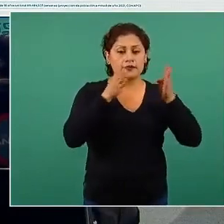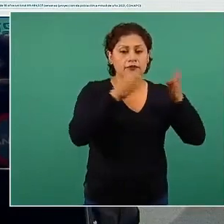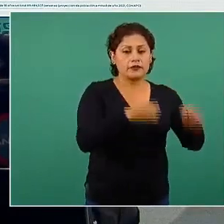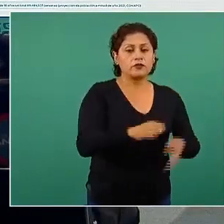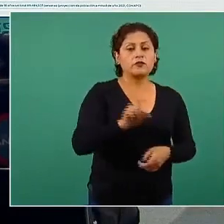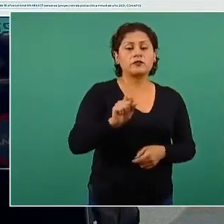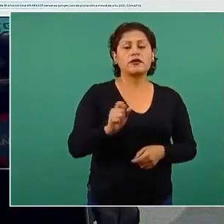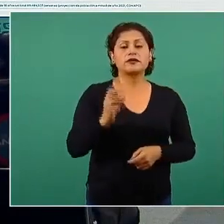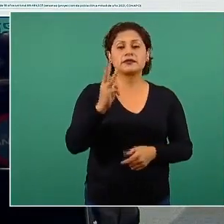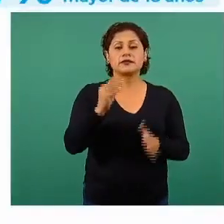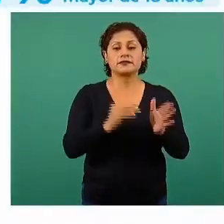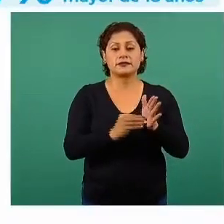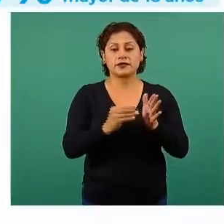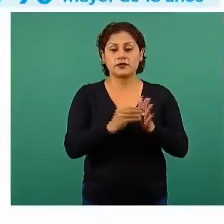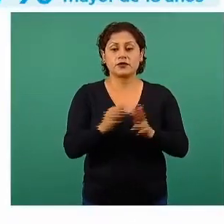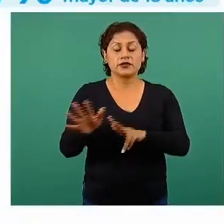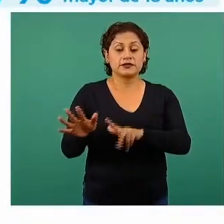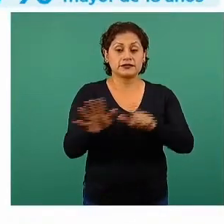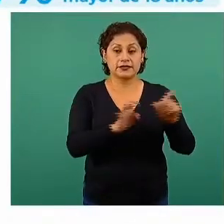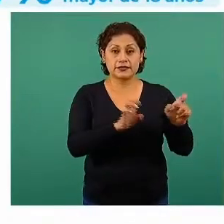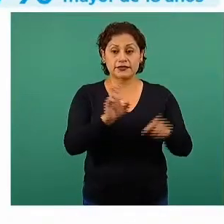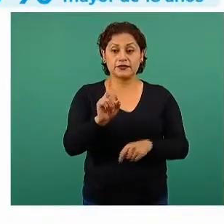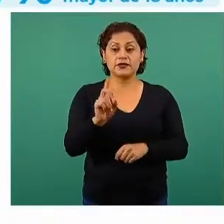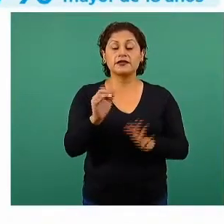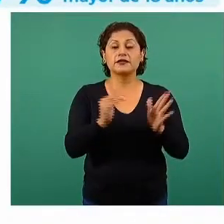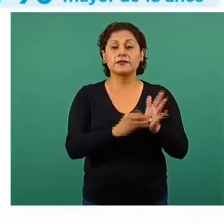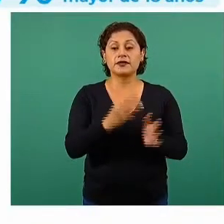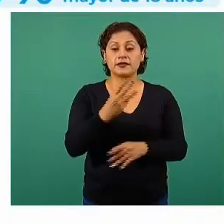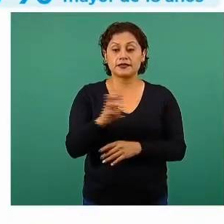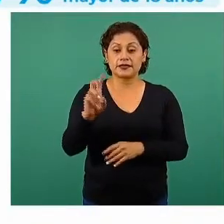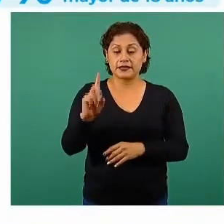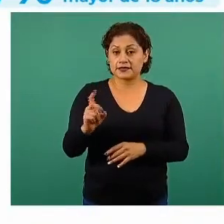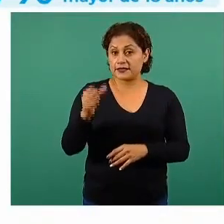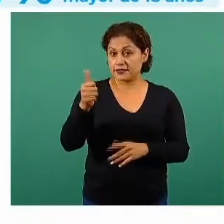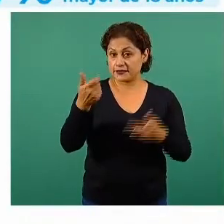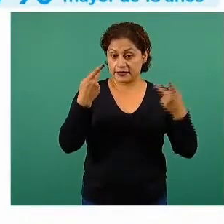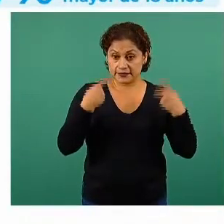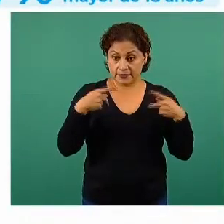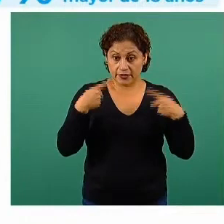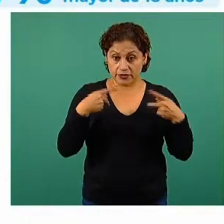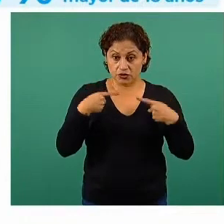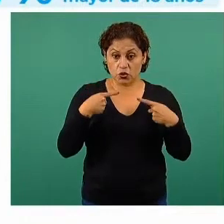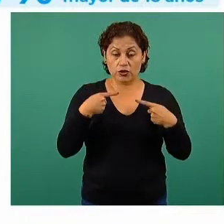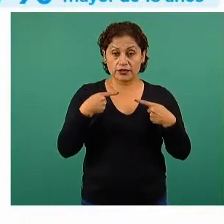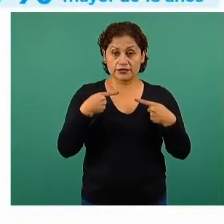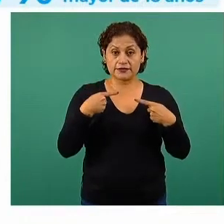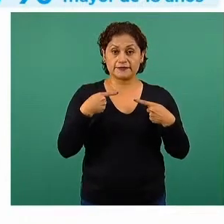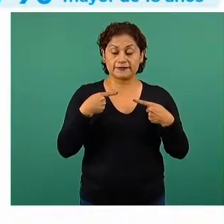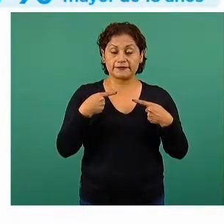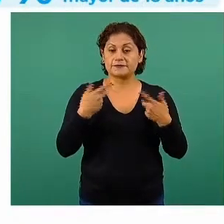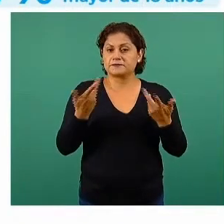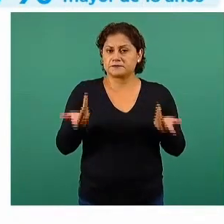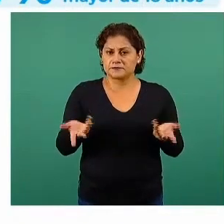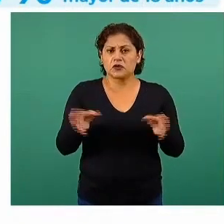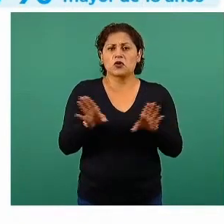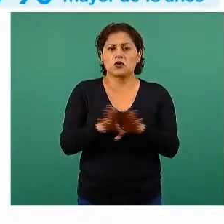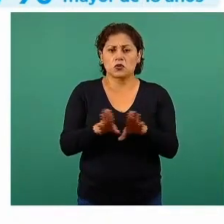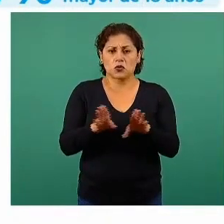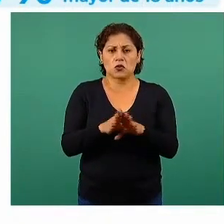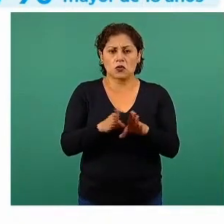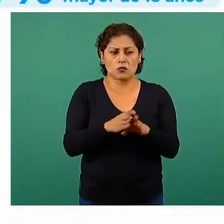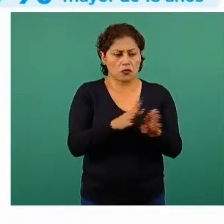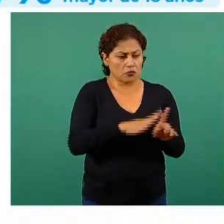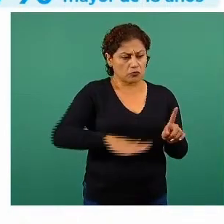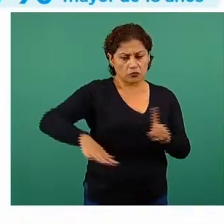730 mil 333 personas. Esto representa que ese número de